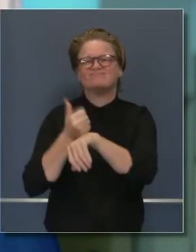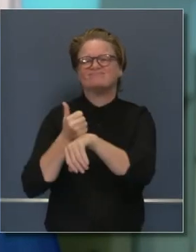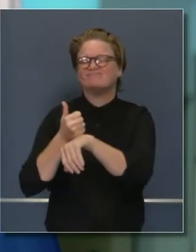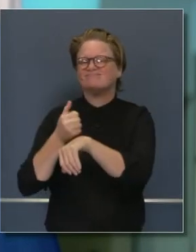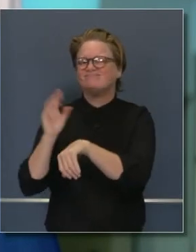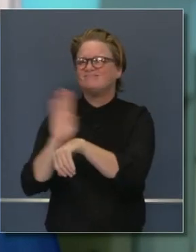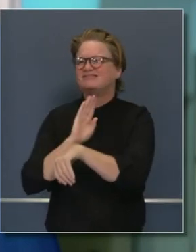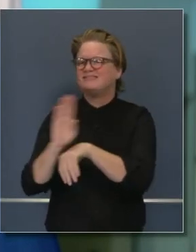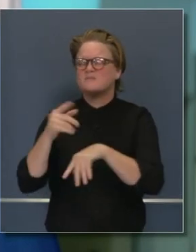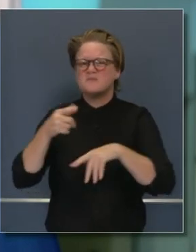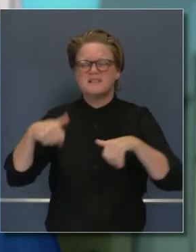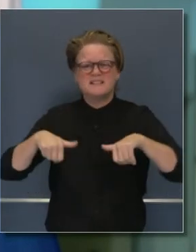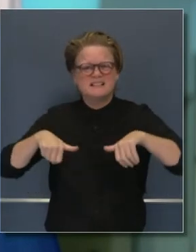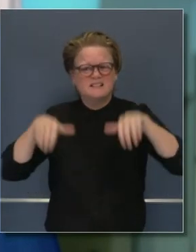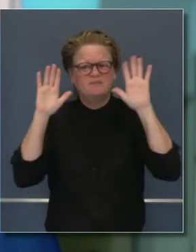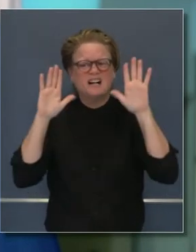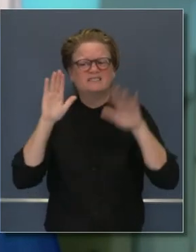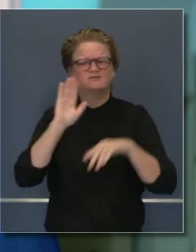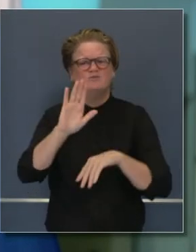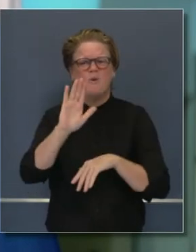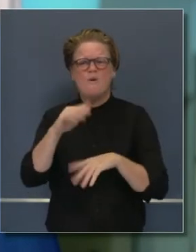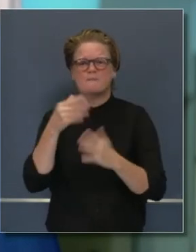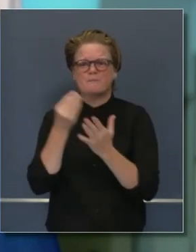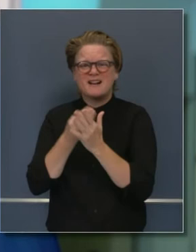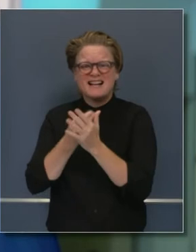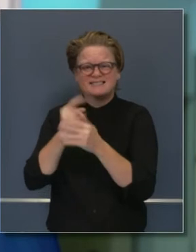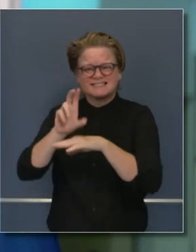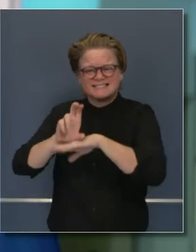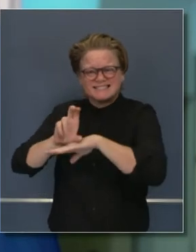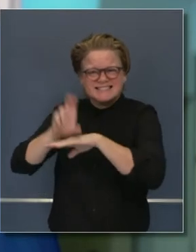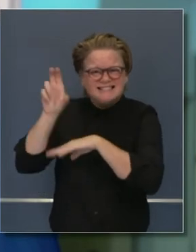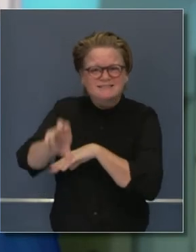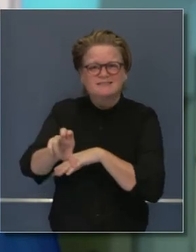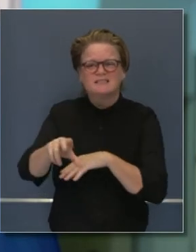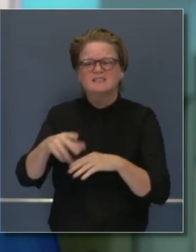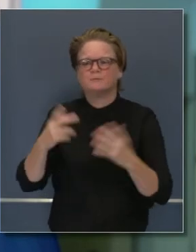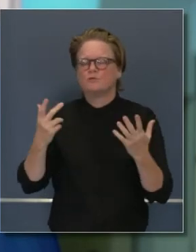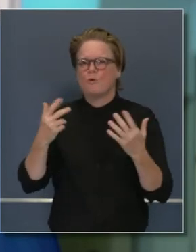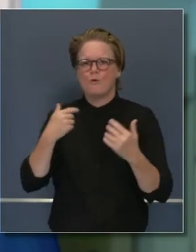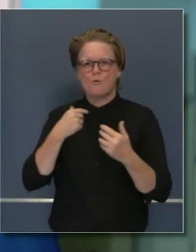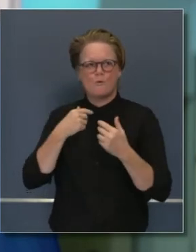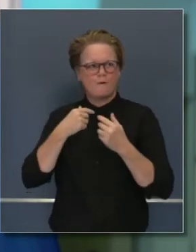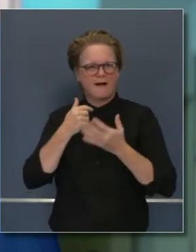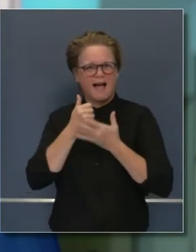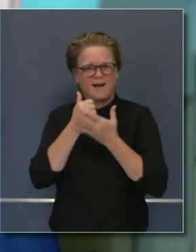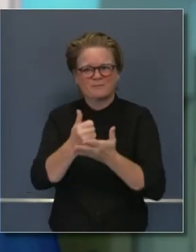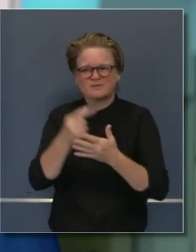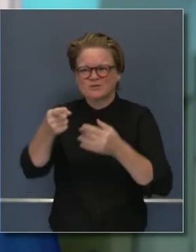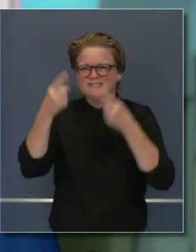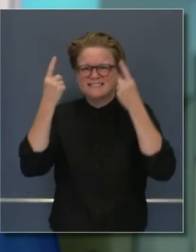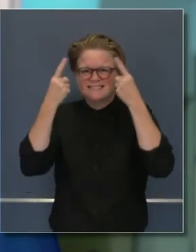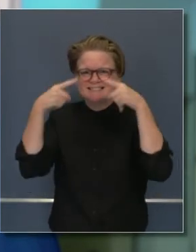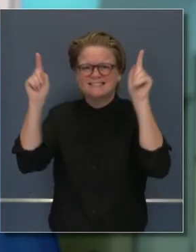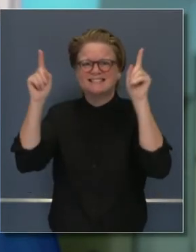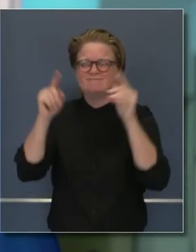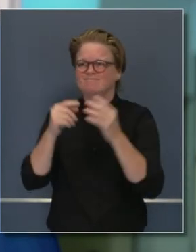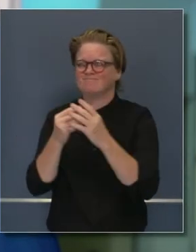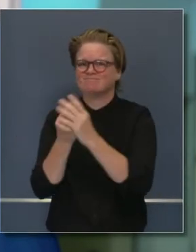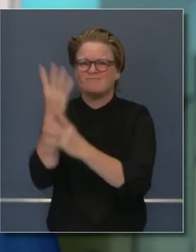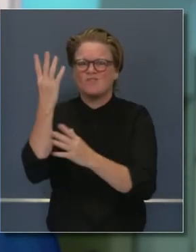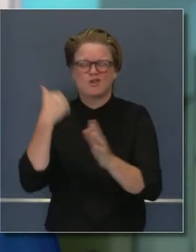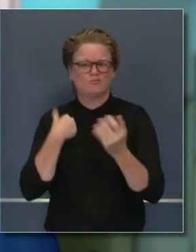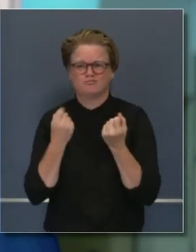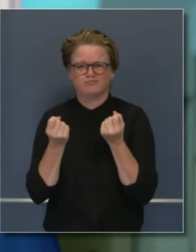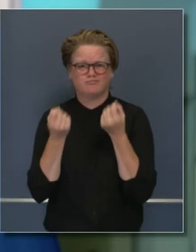vidas y sus vidas profesionales tratando de hacer lo correcto. Y las dificultades que están enfrentando con